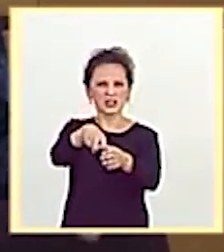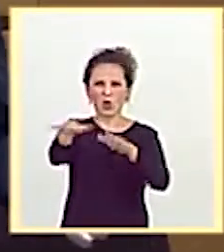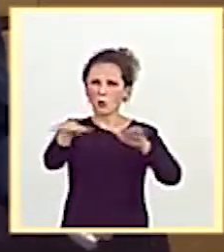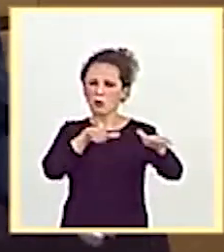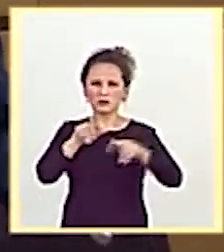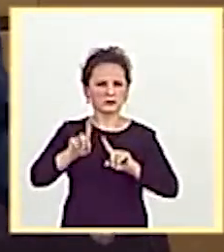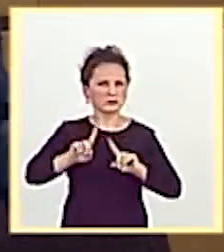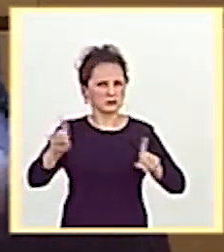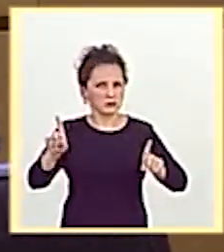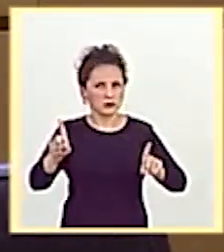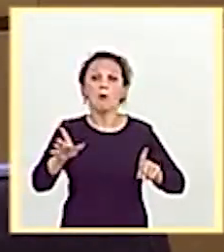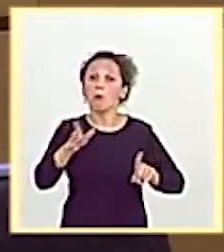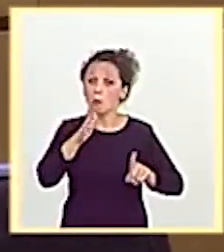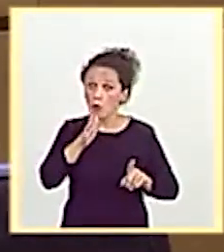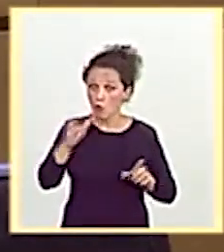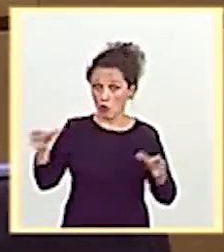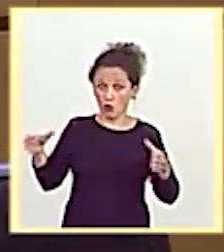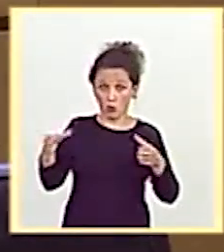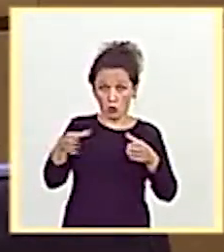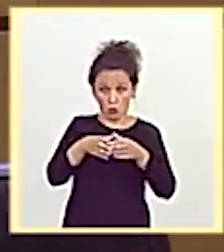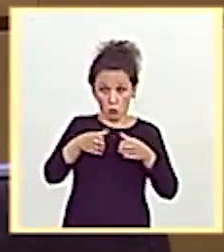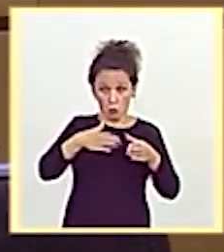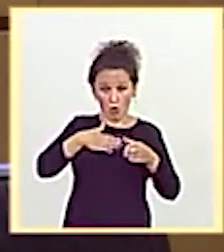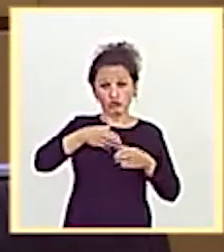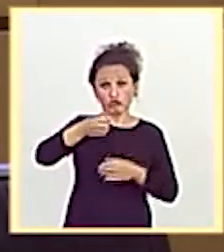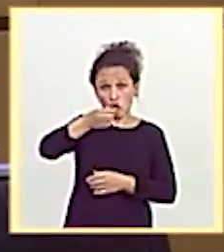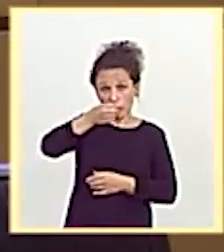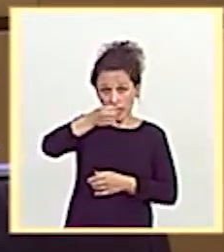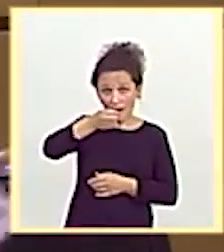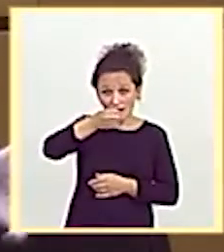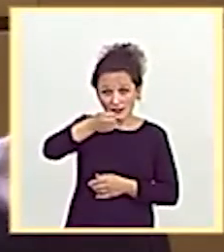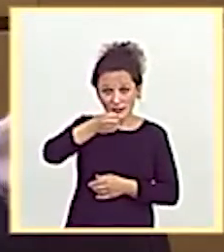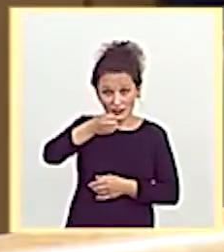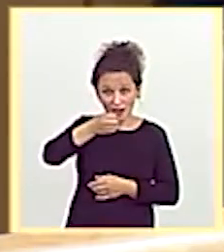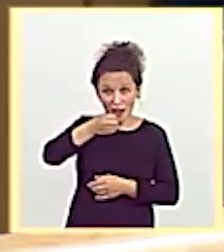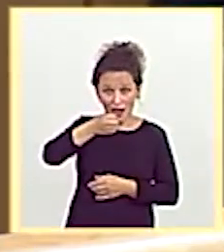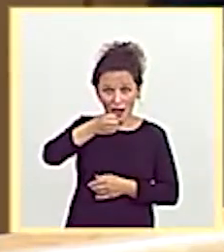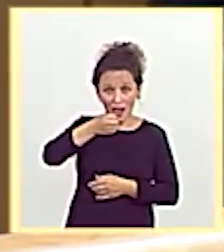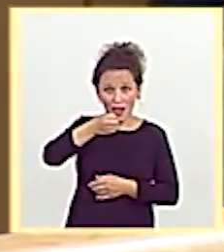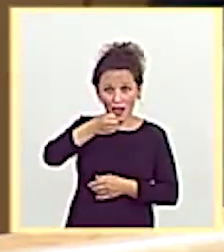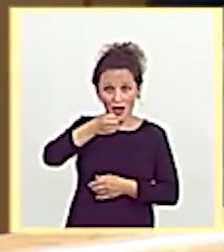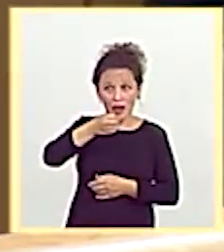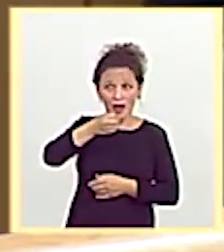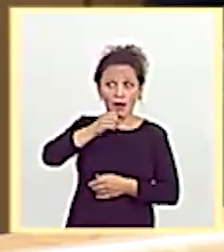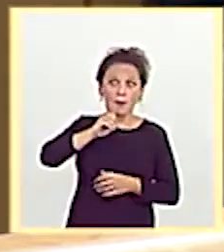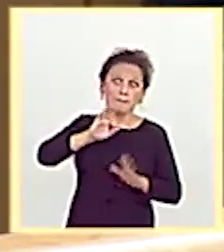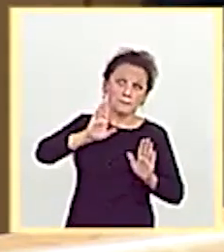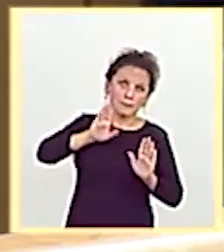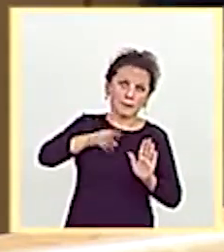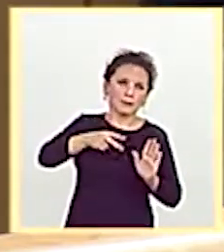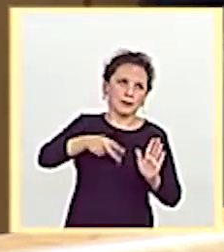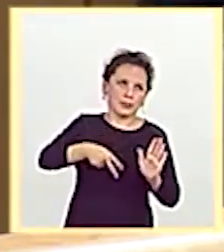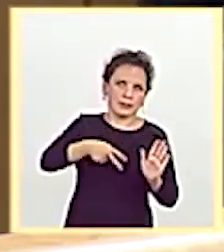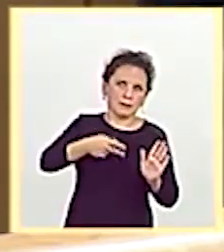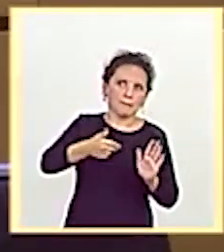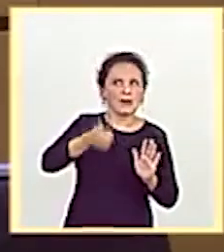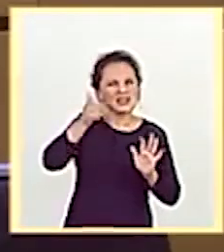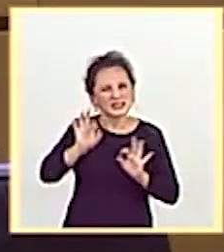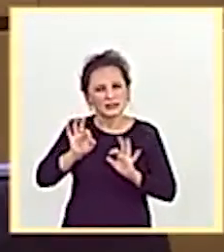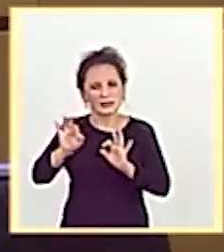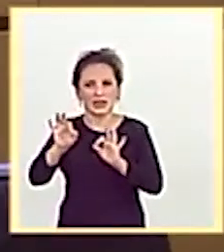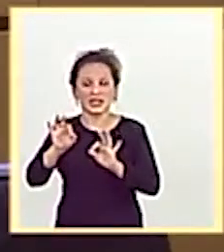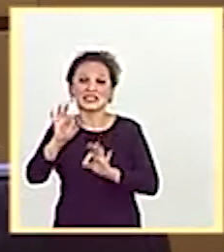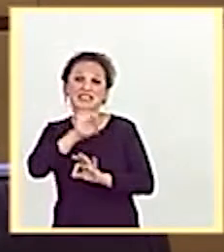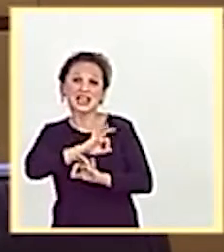Para el Grupo Socialista, en su conjunto, pero particularmente para los senadores y senadoras de Andalucía,